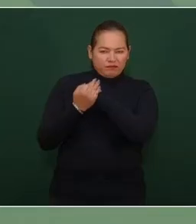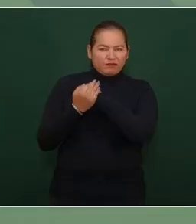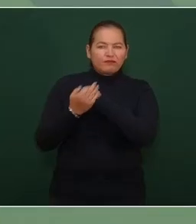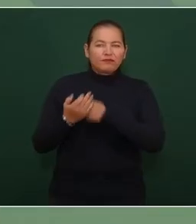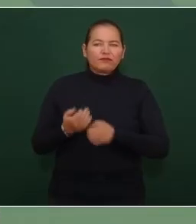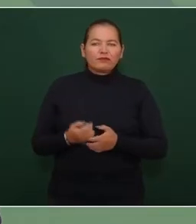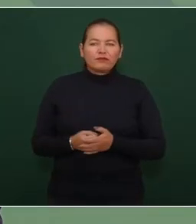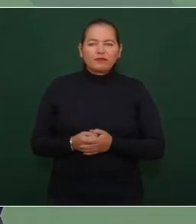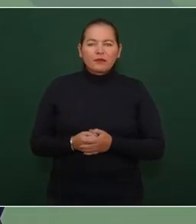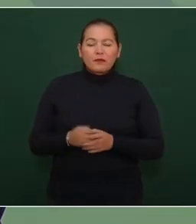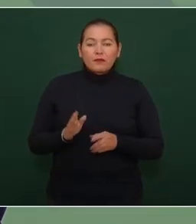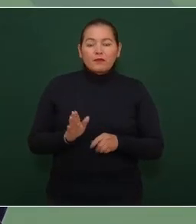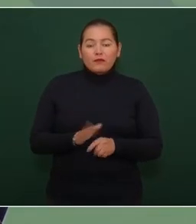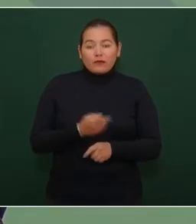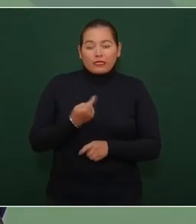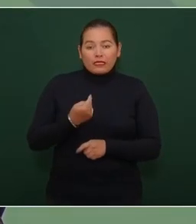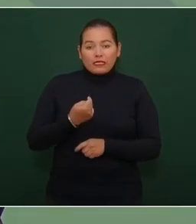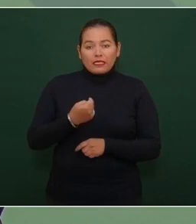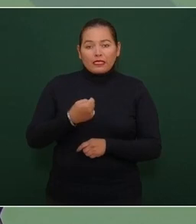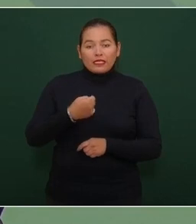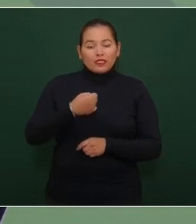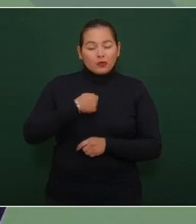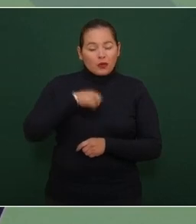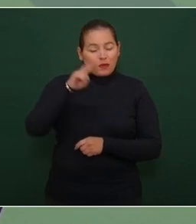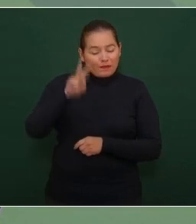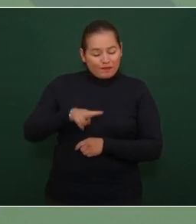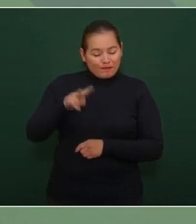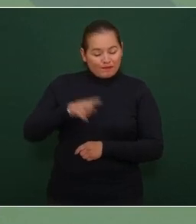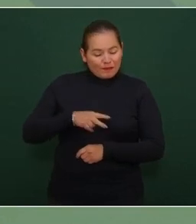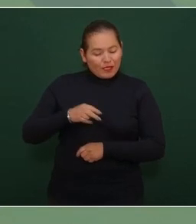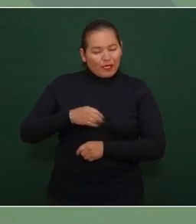más importante en mi vida es la honestidad